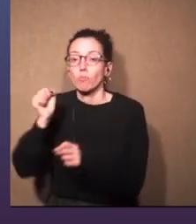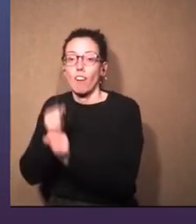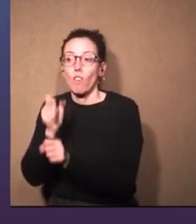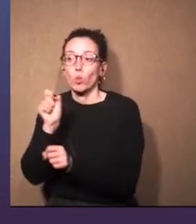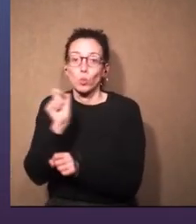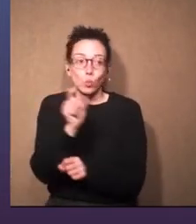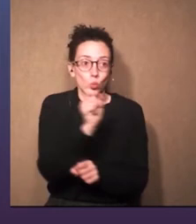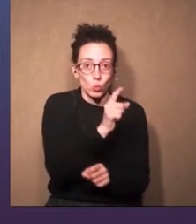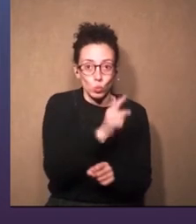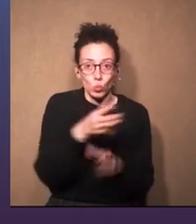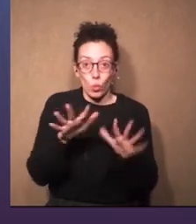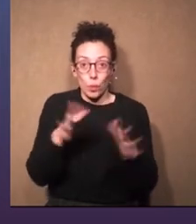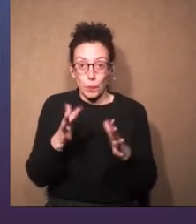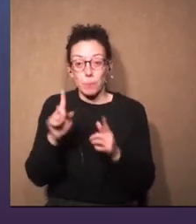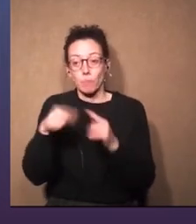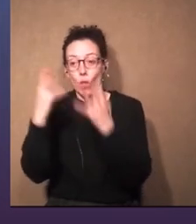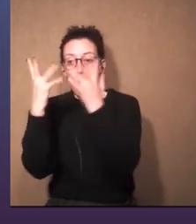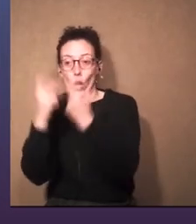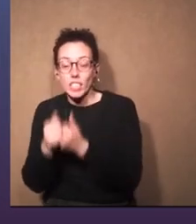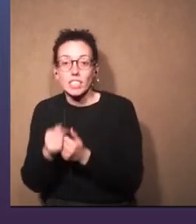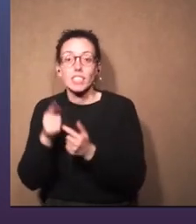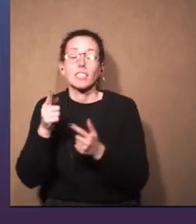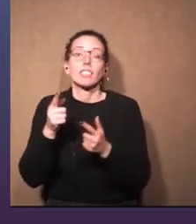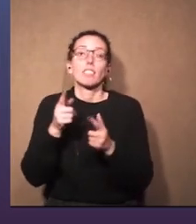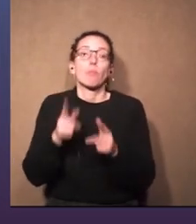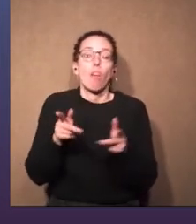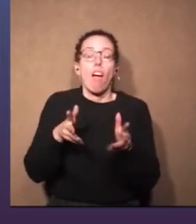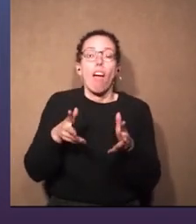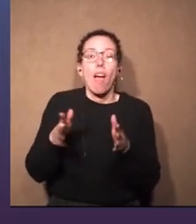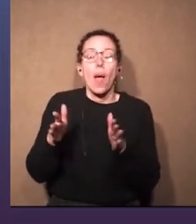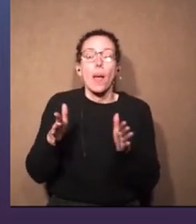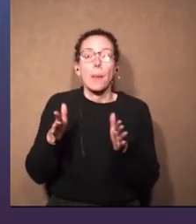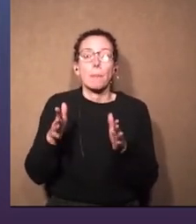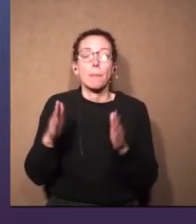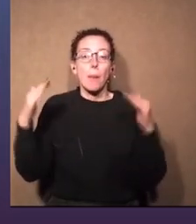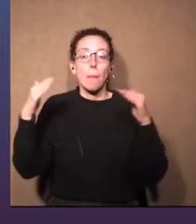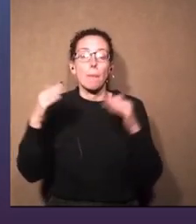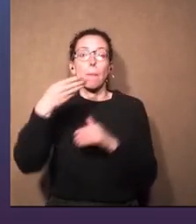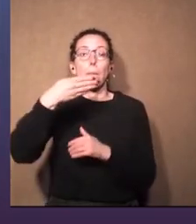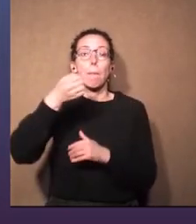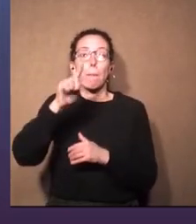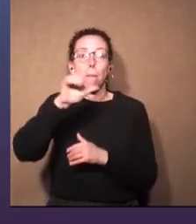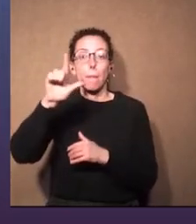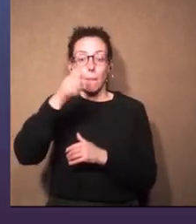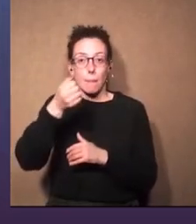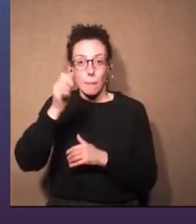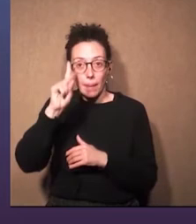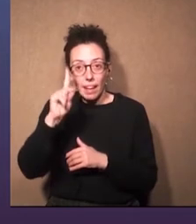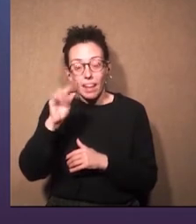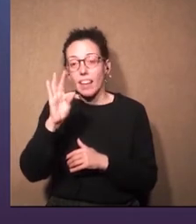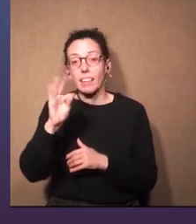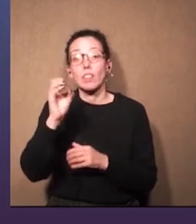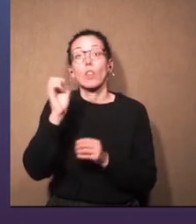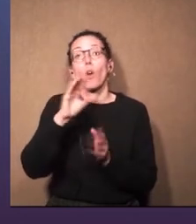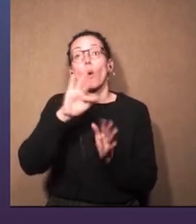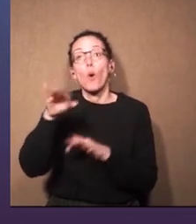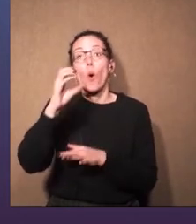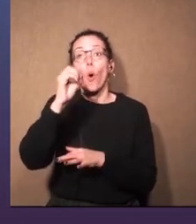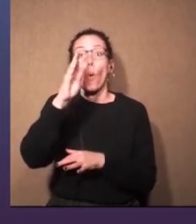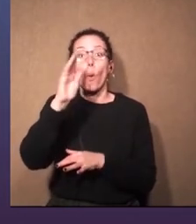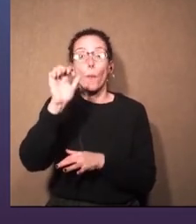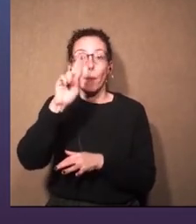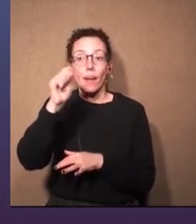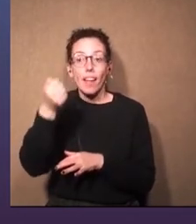las tareas. Durante las jornadas de ballet y de la opera, que son las jornadas